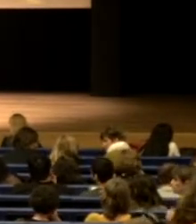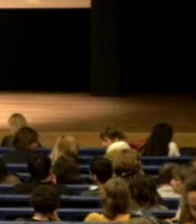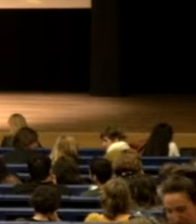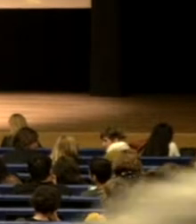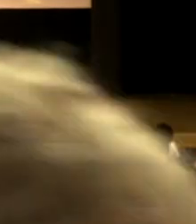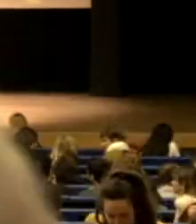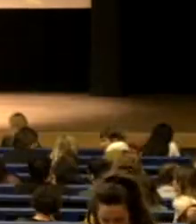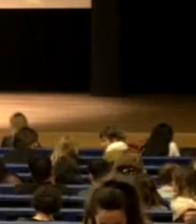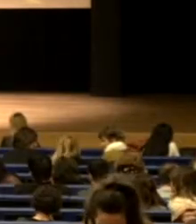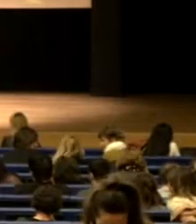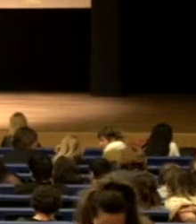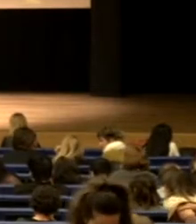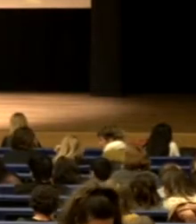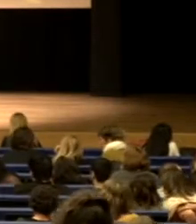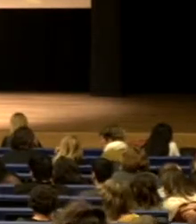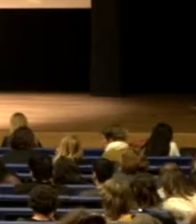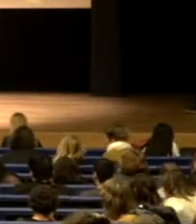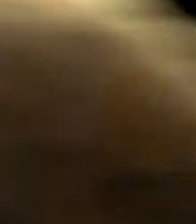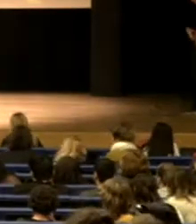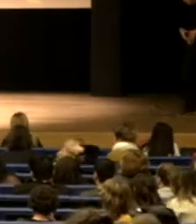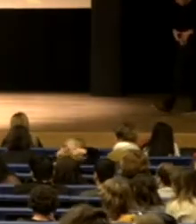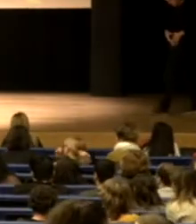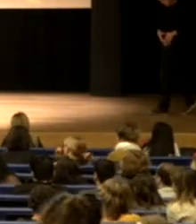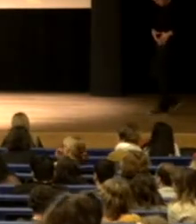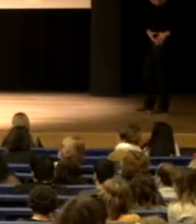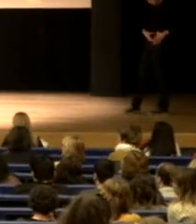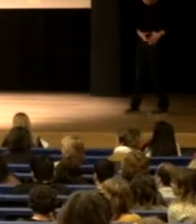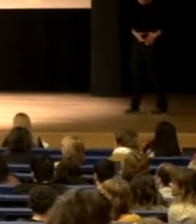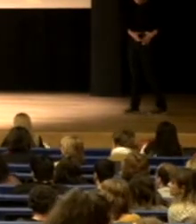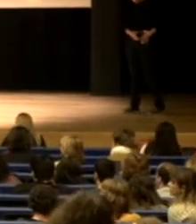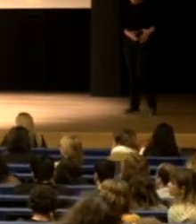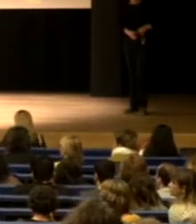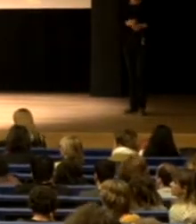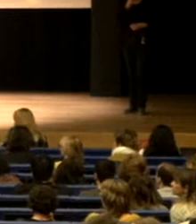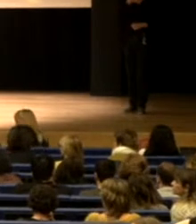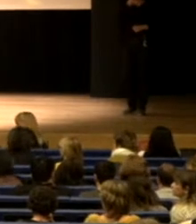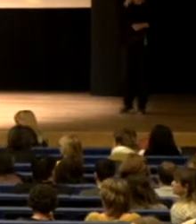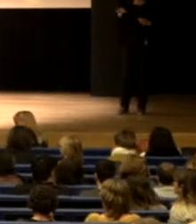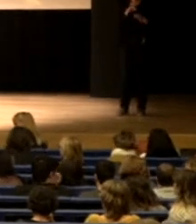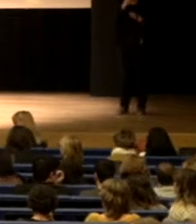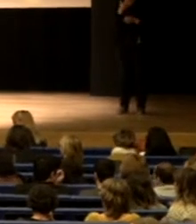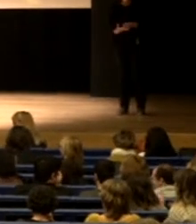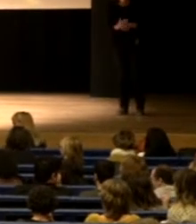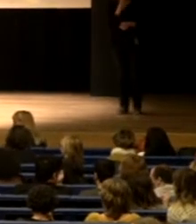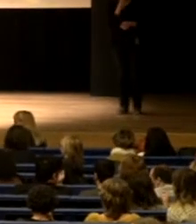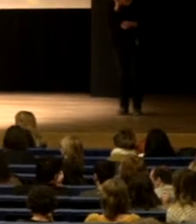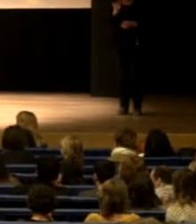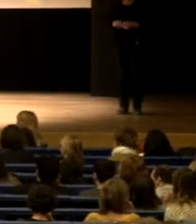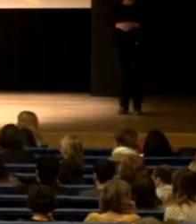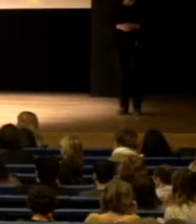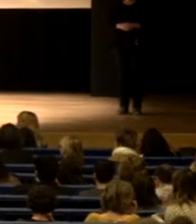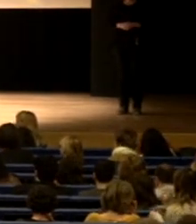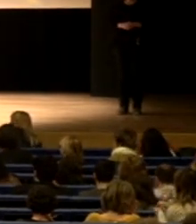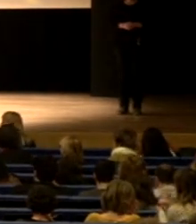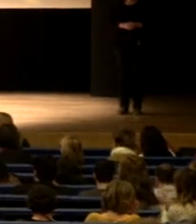Kaixo berriro, zer moduz, kafea, ondo espero dugu. Dira, ba, kafearen